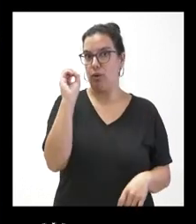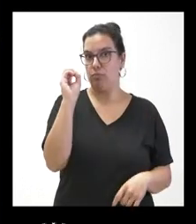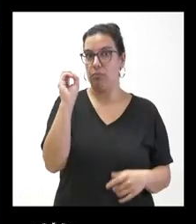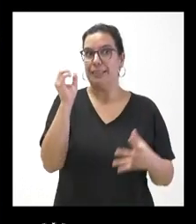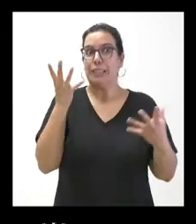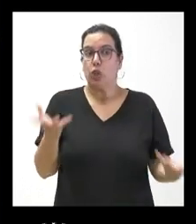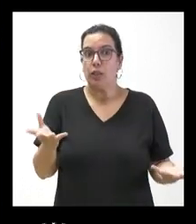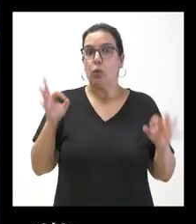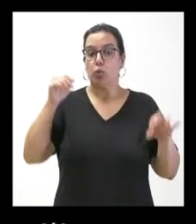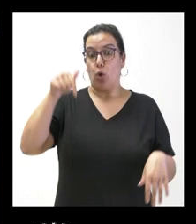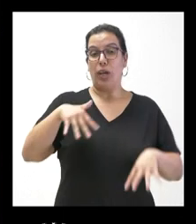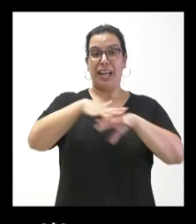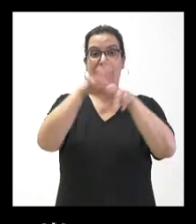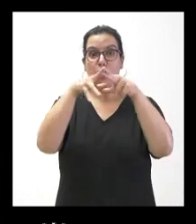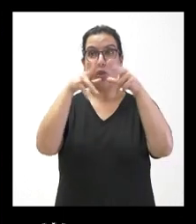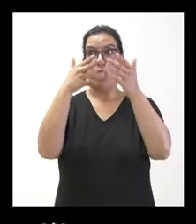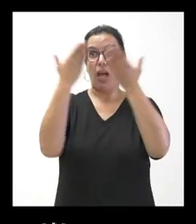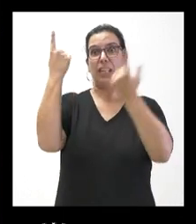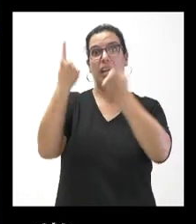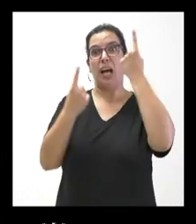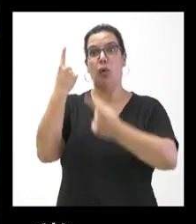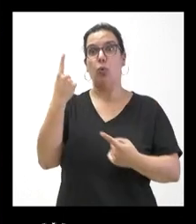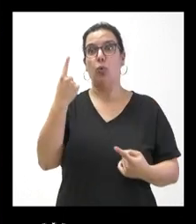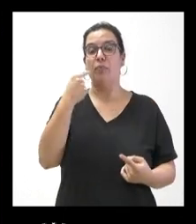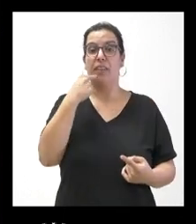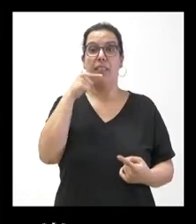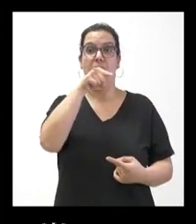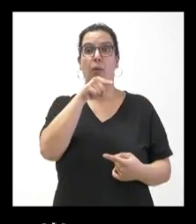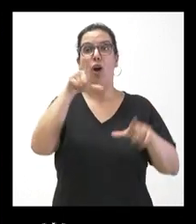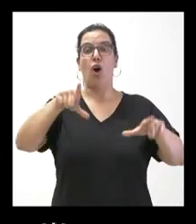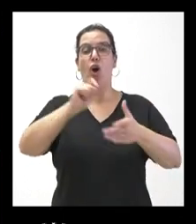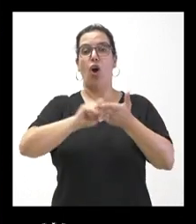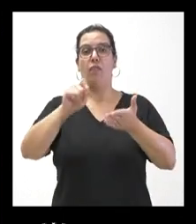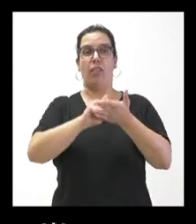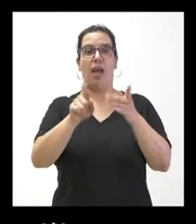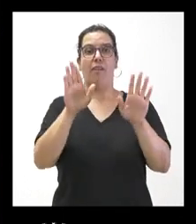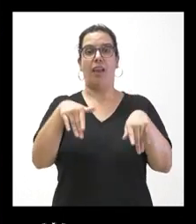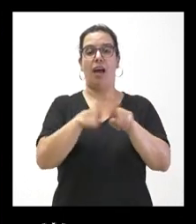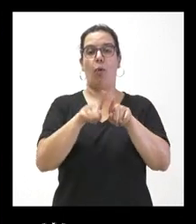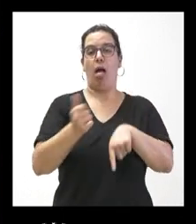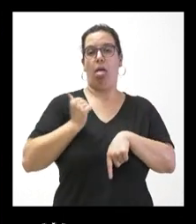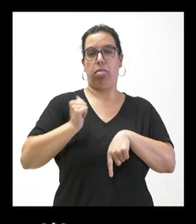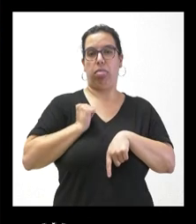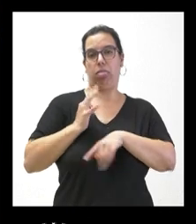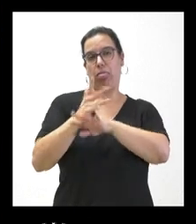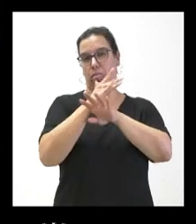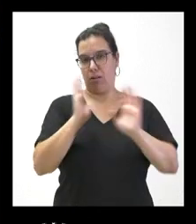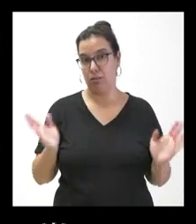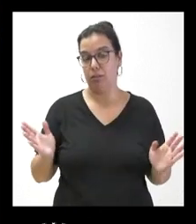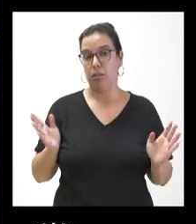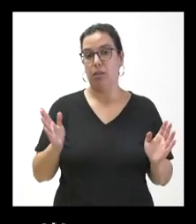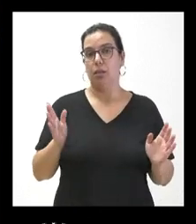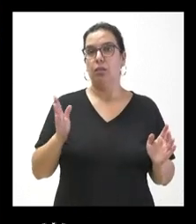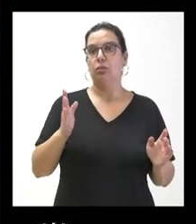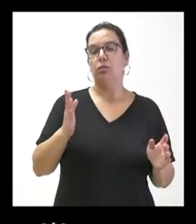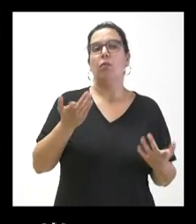mismo, hoy en redes sociales hay muchos que no dudan a la hora de calificar a estas oficinas de chiringuito. También me gustaría conocer qué se